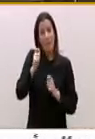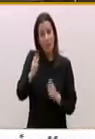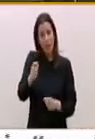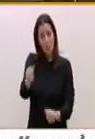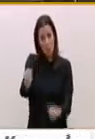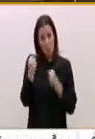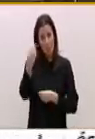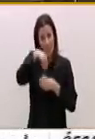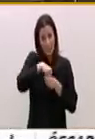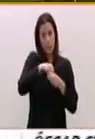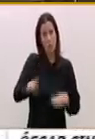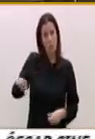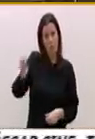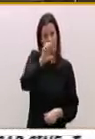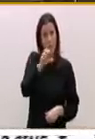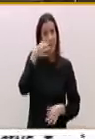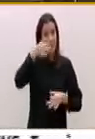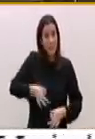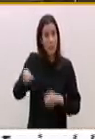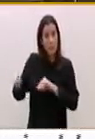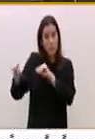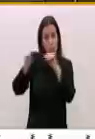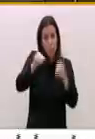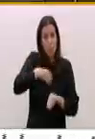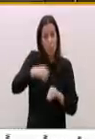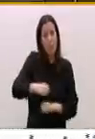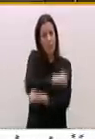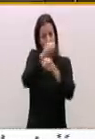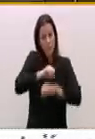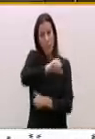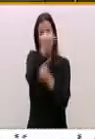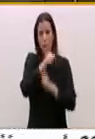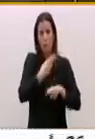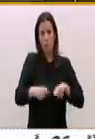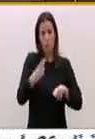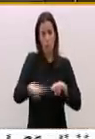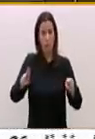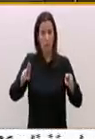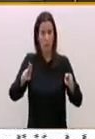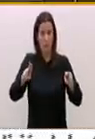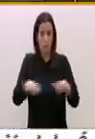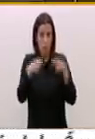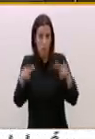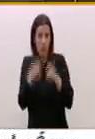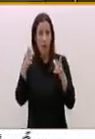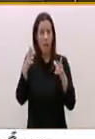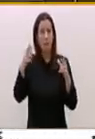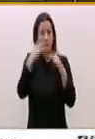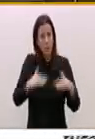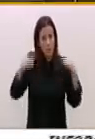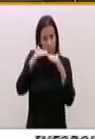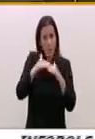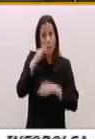sus propias realidades, se pueda consolidar un modelo social y económico que profundice en la igualdad y la justicia social.